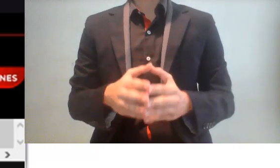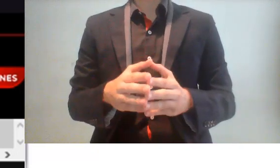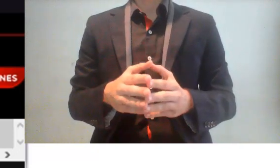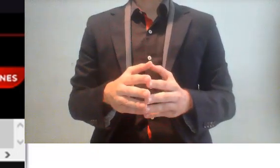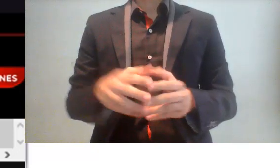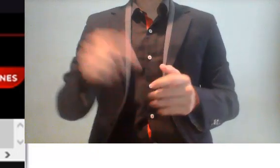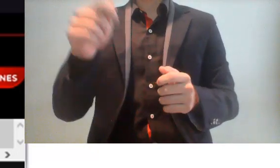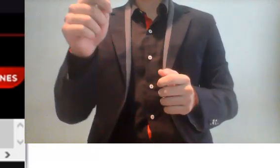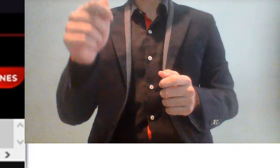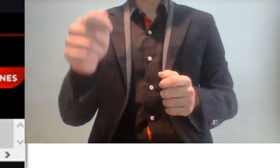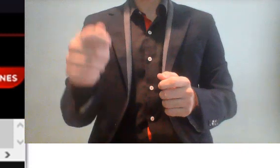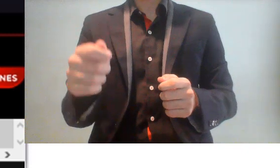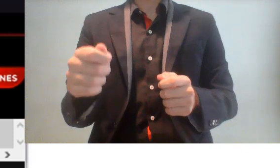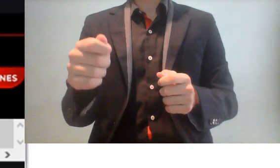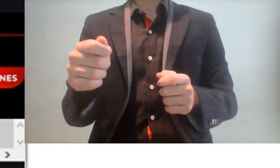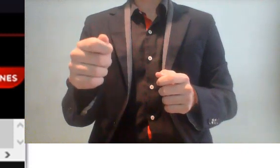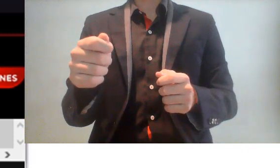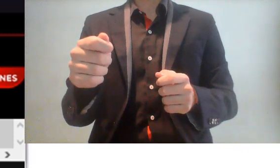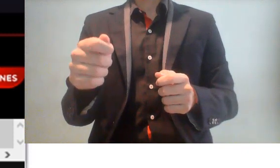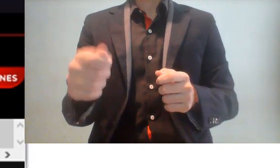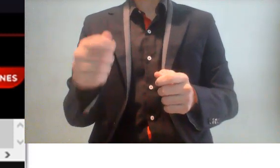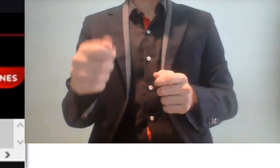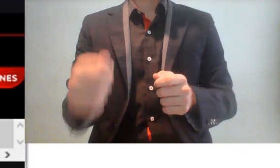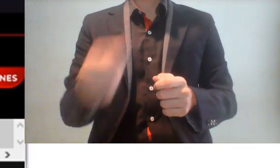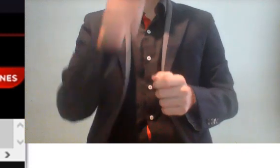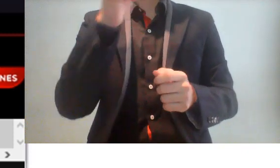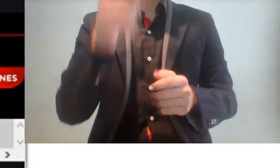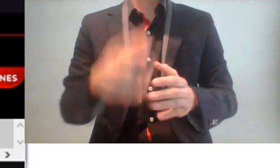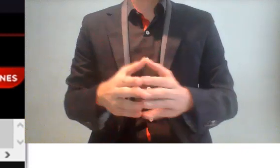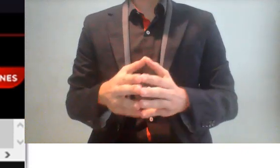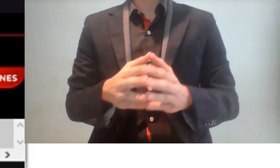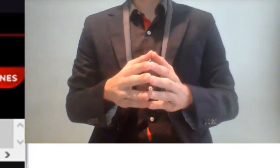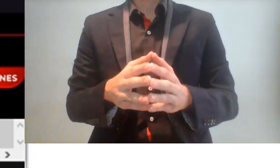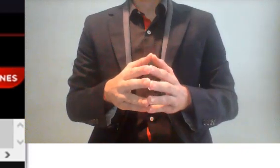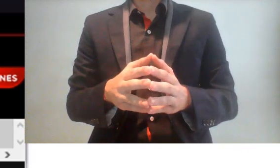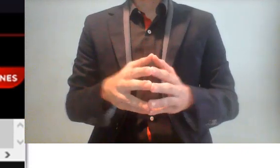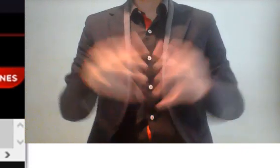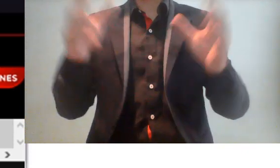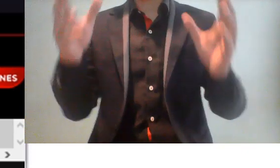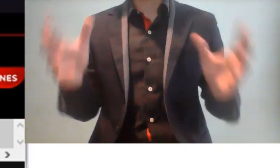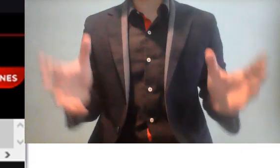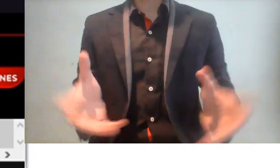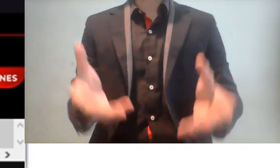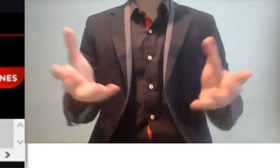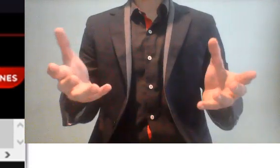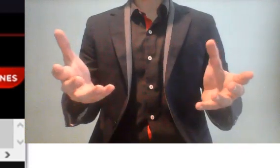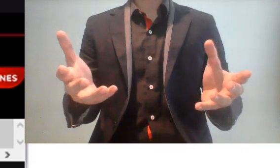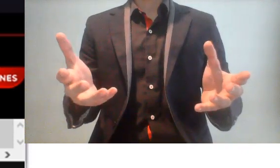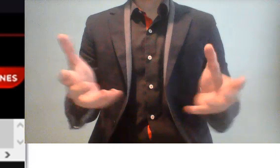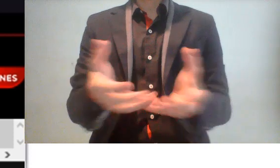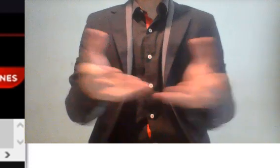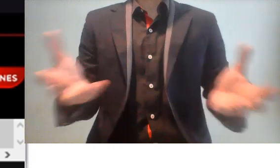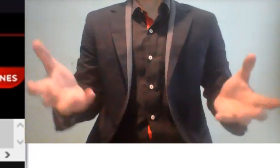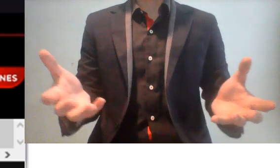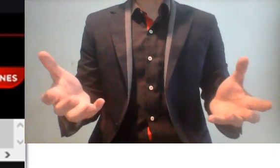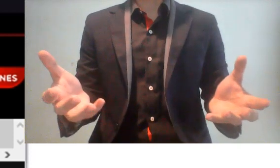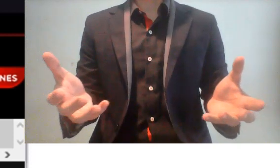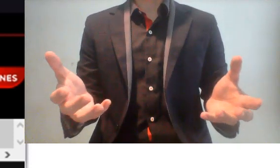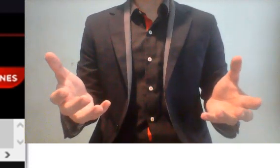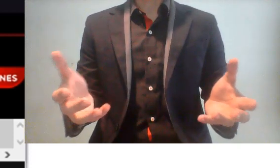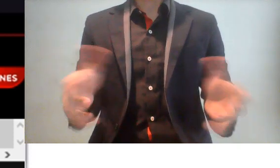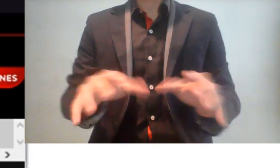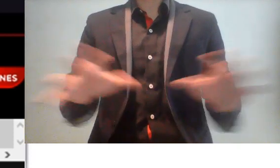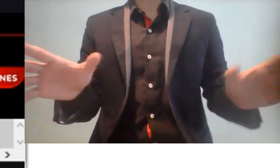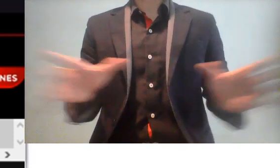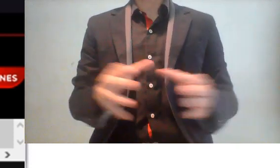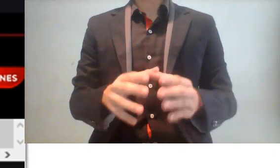muy clasistas, porque ellos solamente quieren ver desde la parte más alta de la torre, mientras las plantas bajas, que es la población en